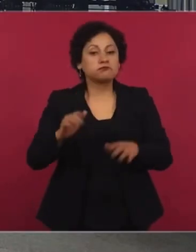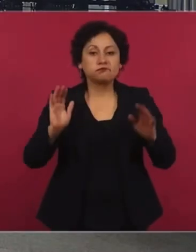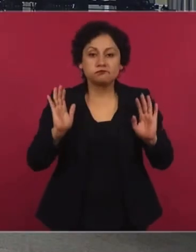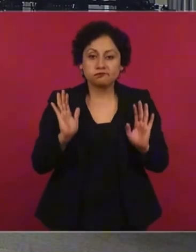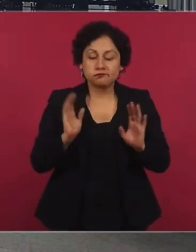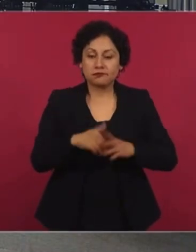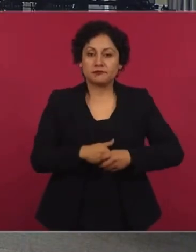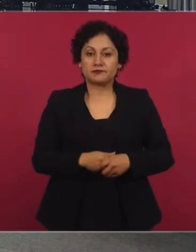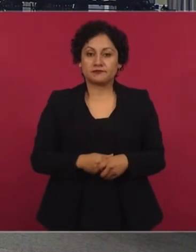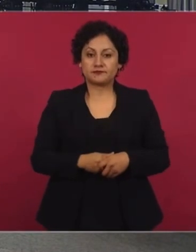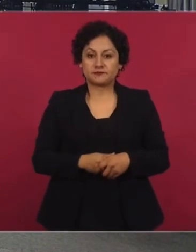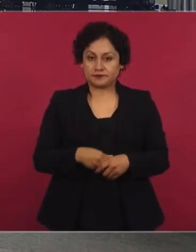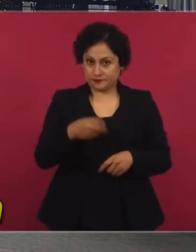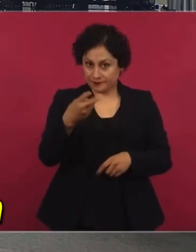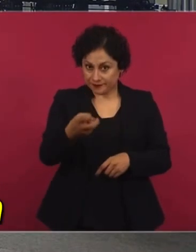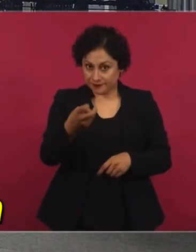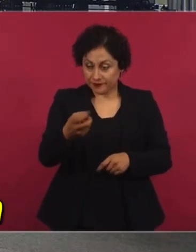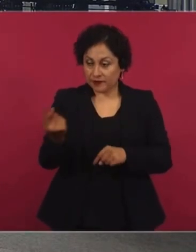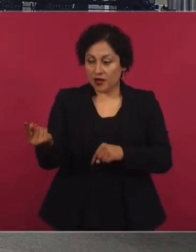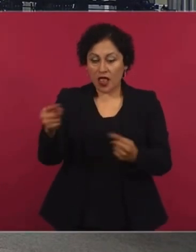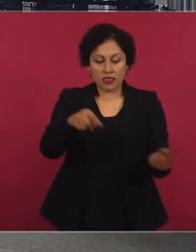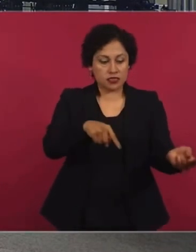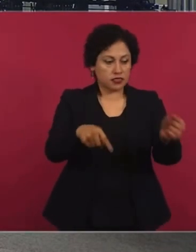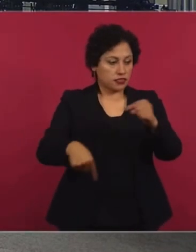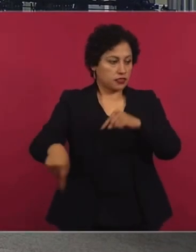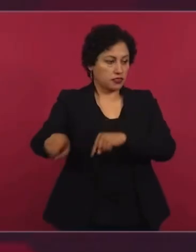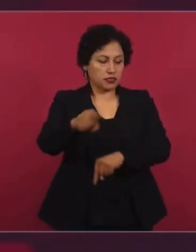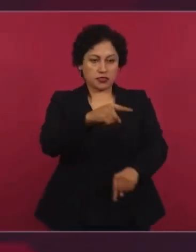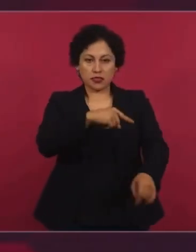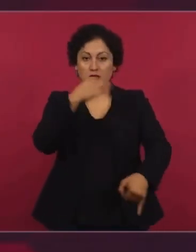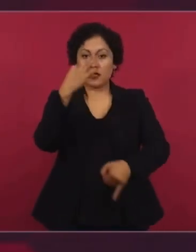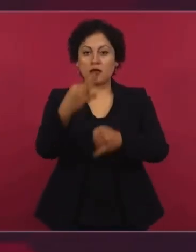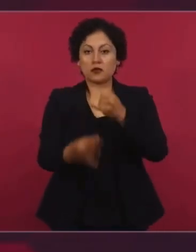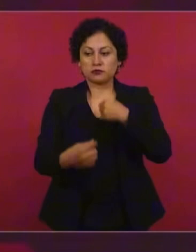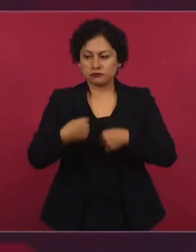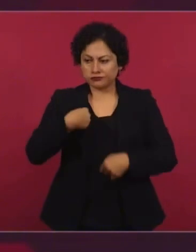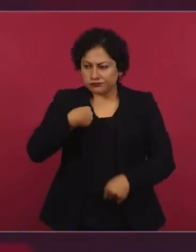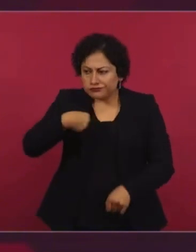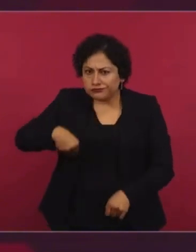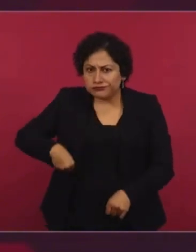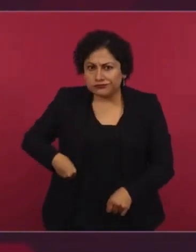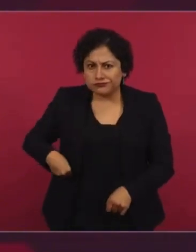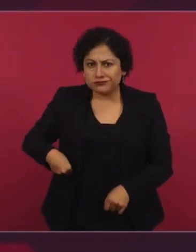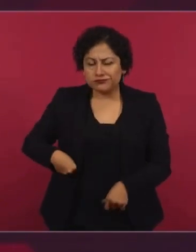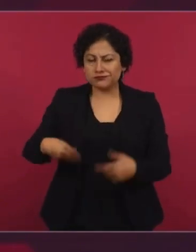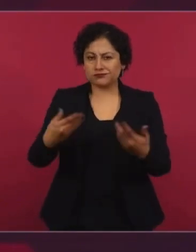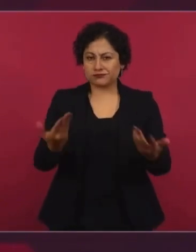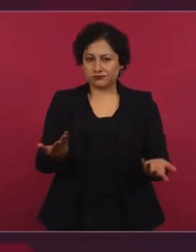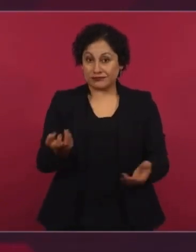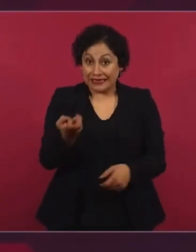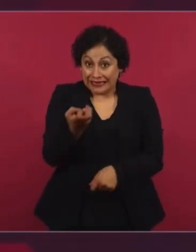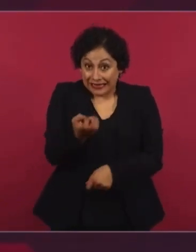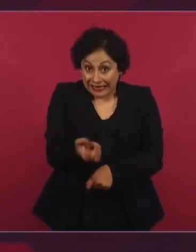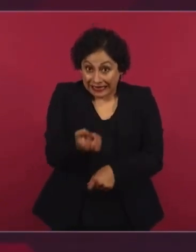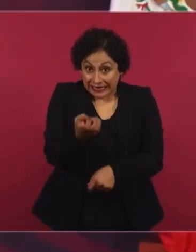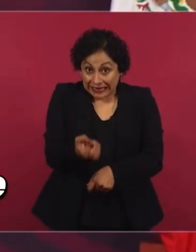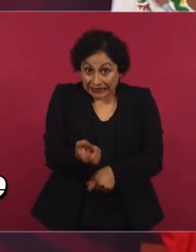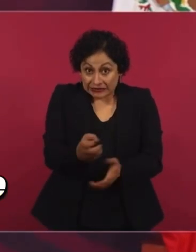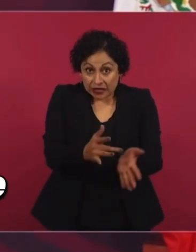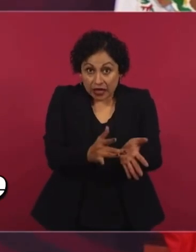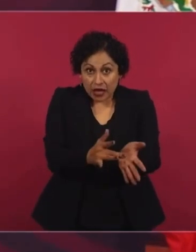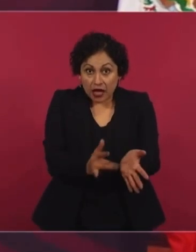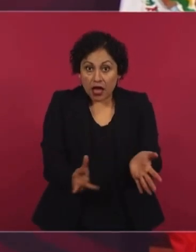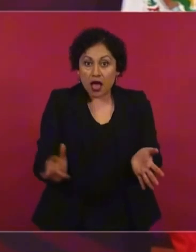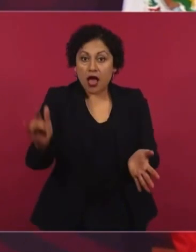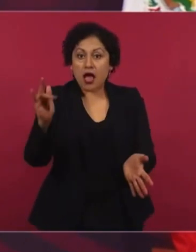y eso fue lo que utilizaron para destituirme como